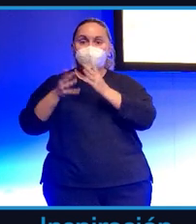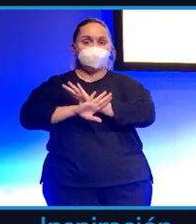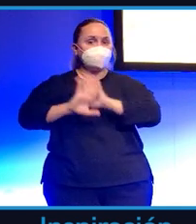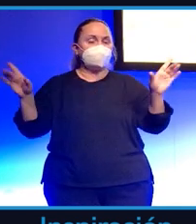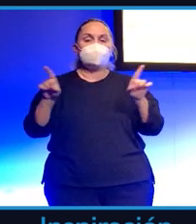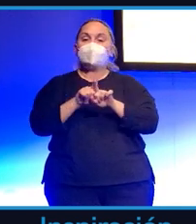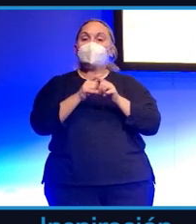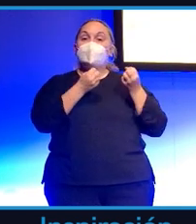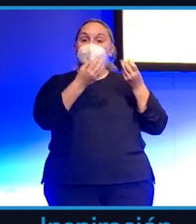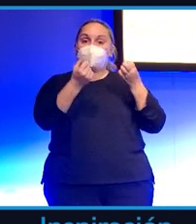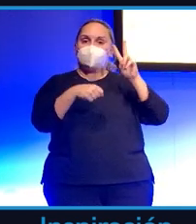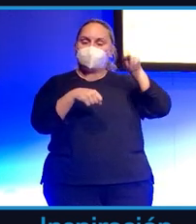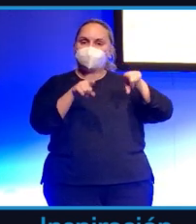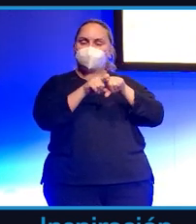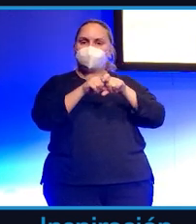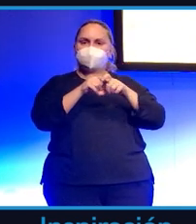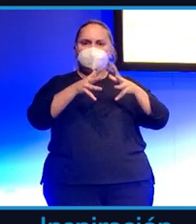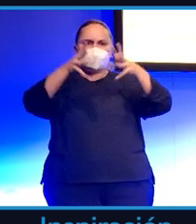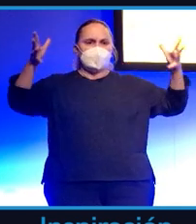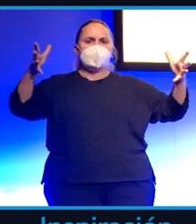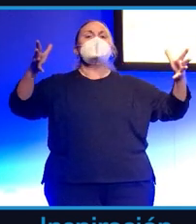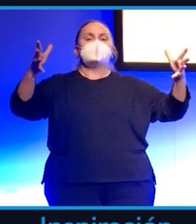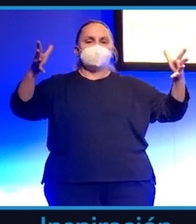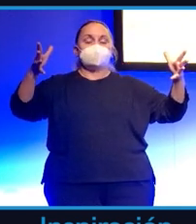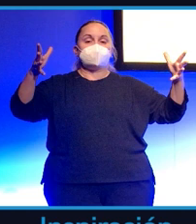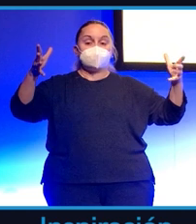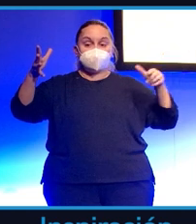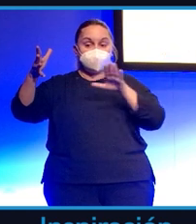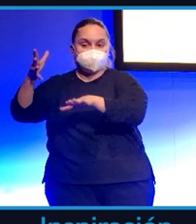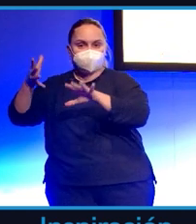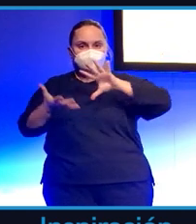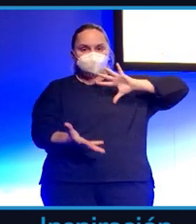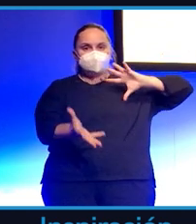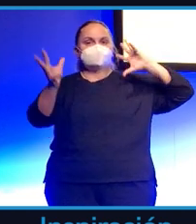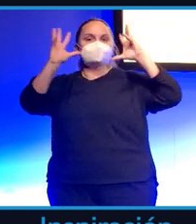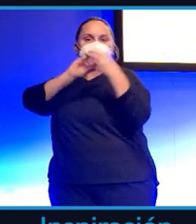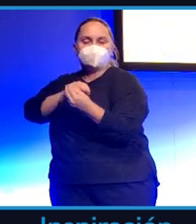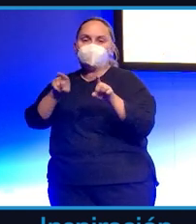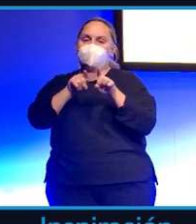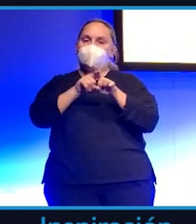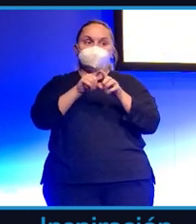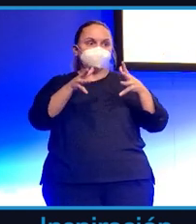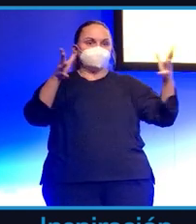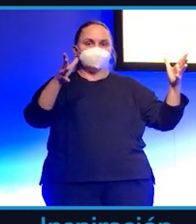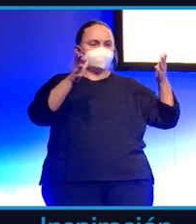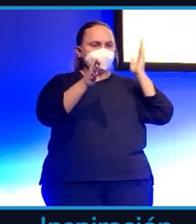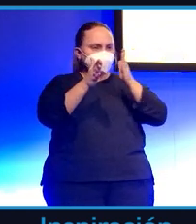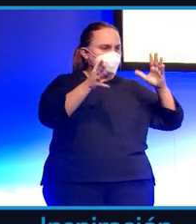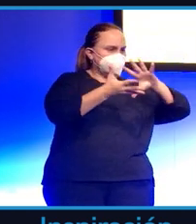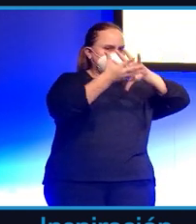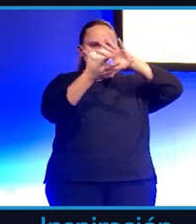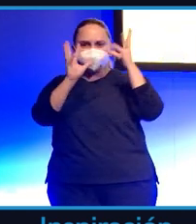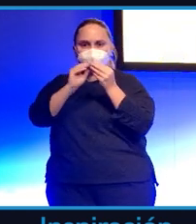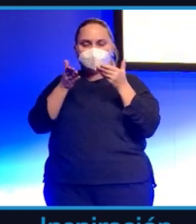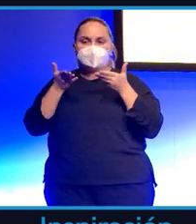la información muy grande y hay que dársela a un niño más pequeño. Bueno, hay que cortarlo en trocitos para que sea más asimilable